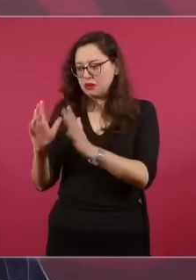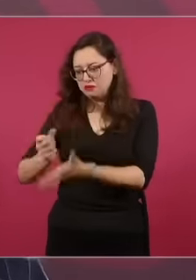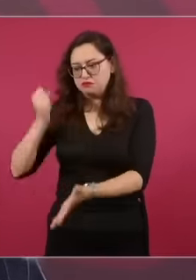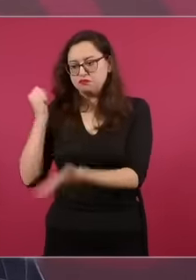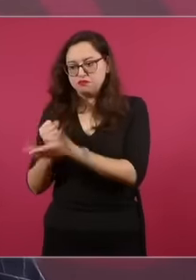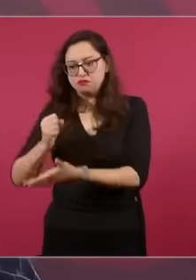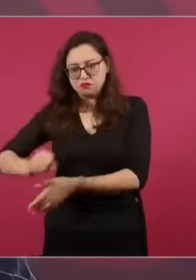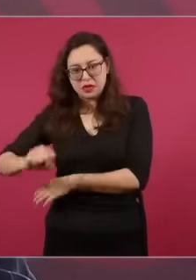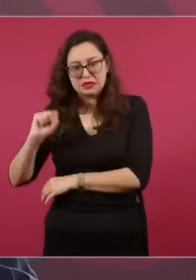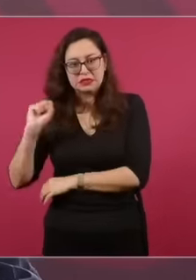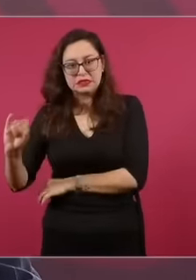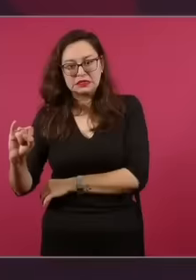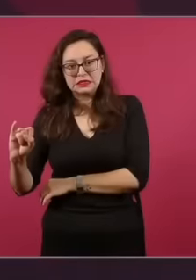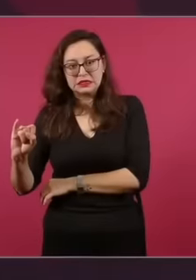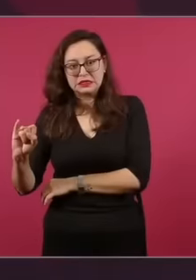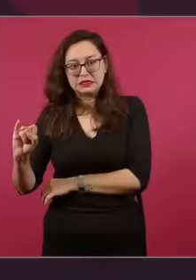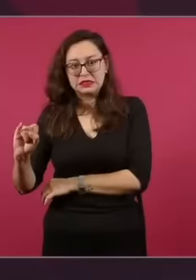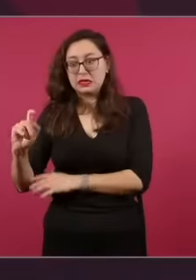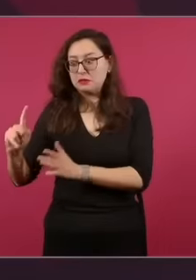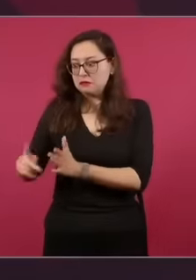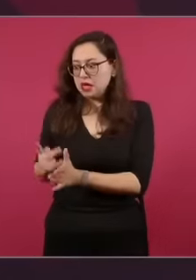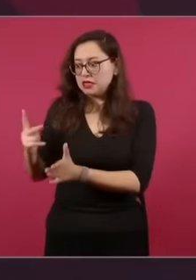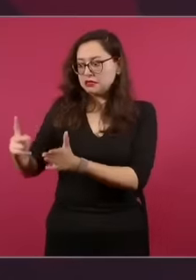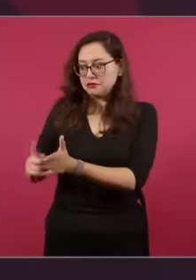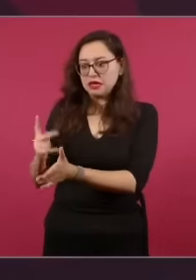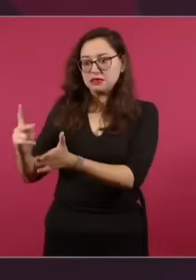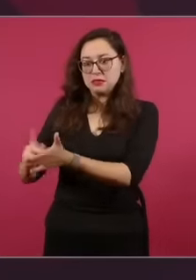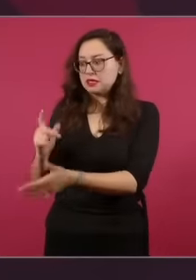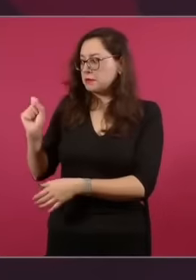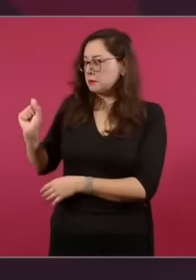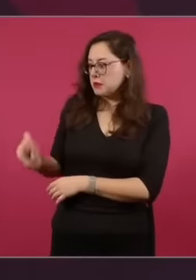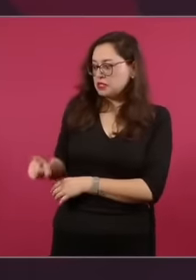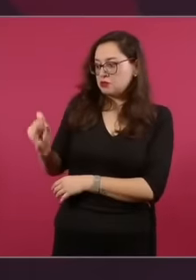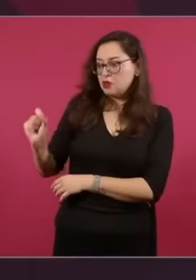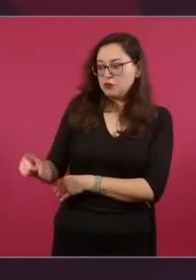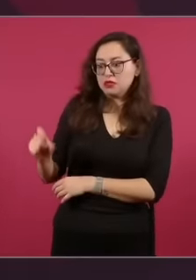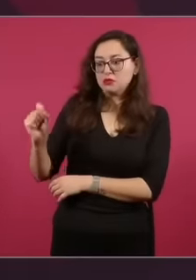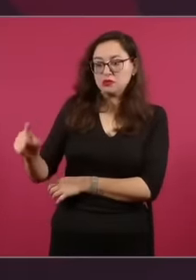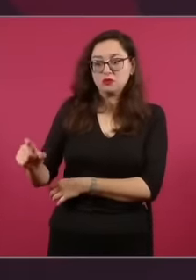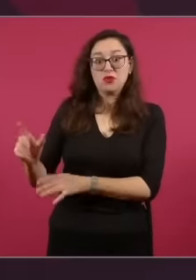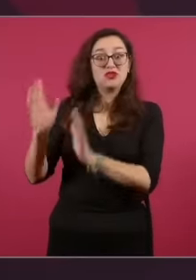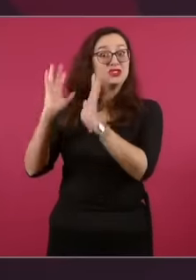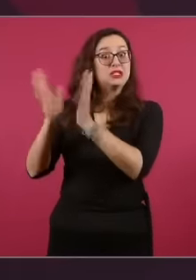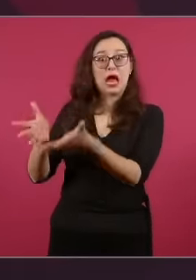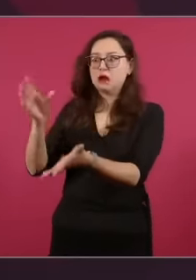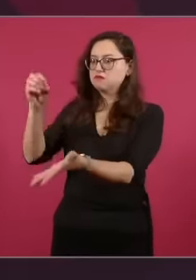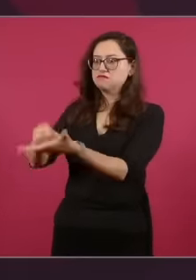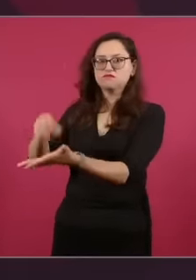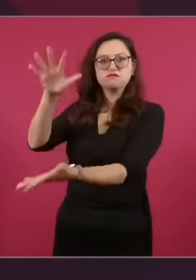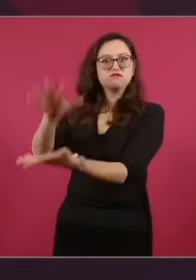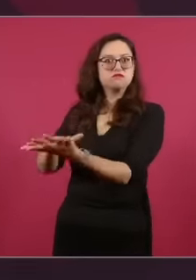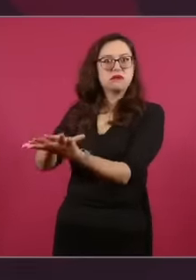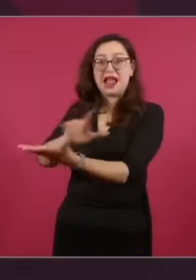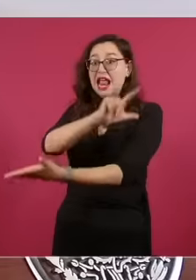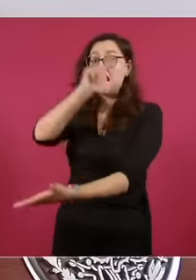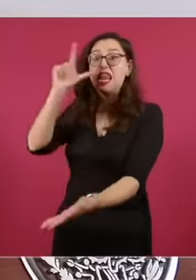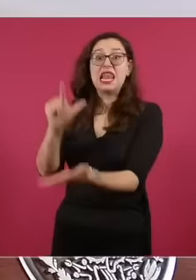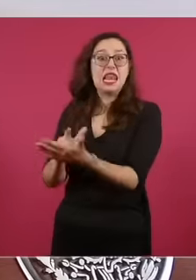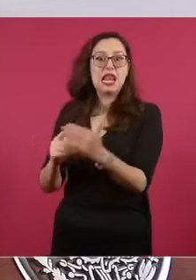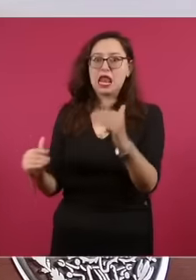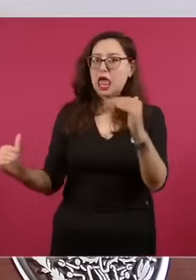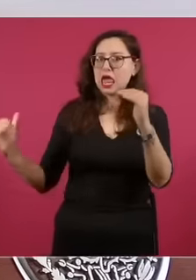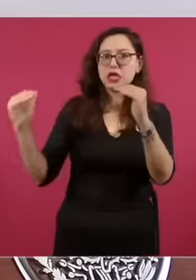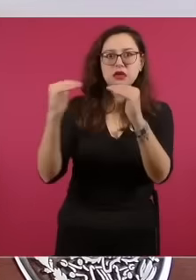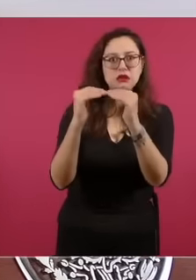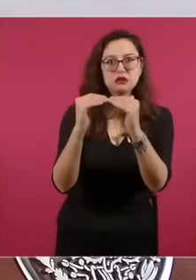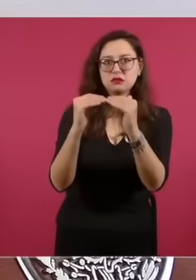un número determinado de tesis ya pasa a ser jurisprudencia es un proceso